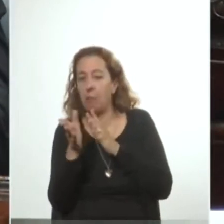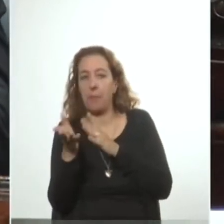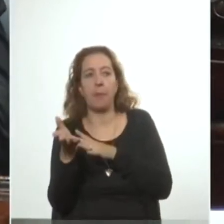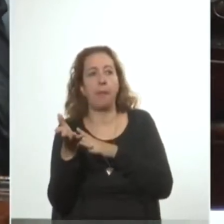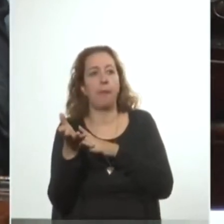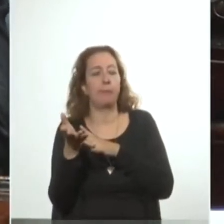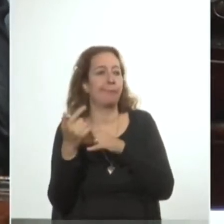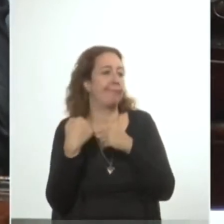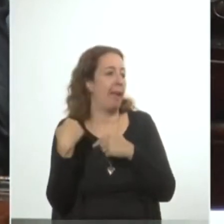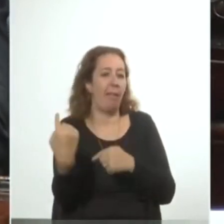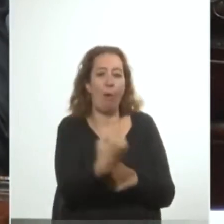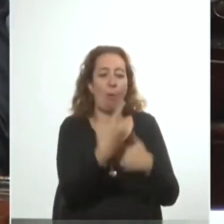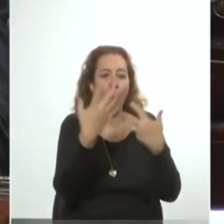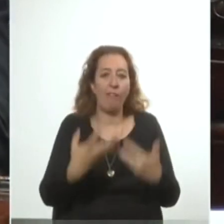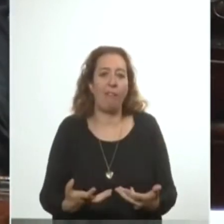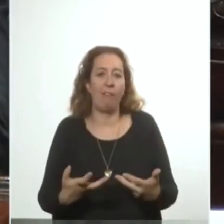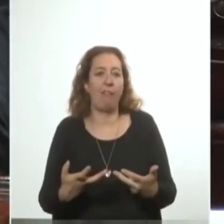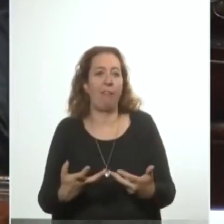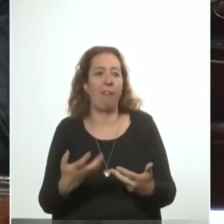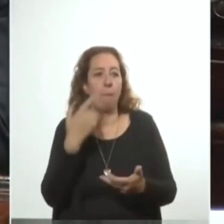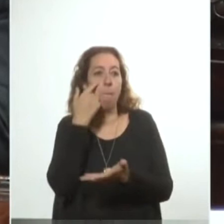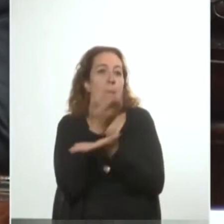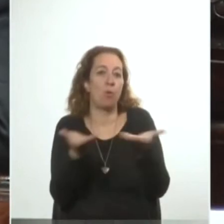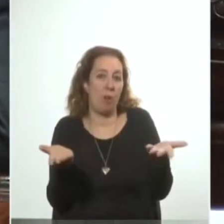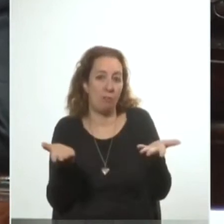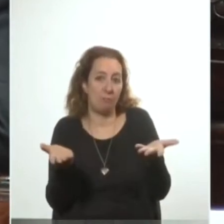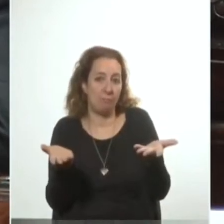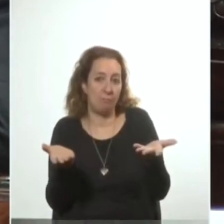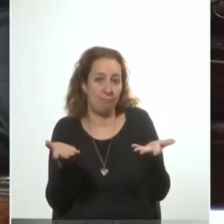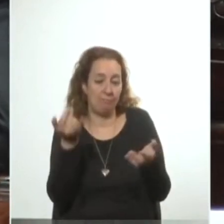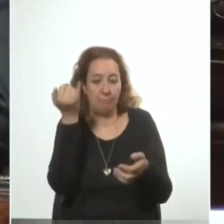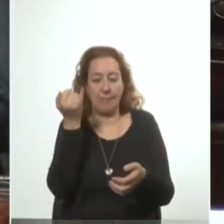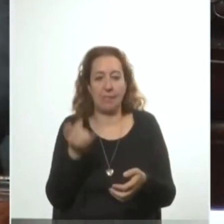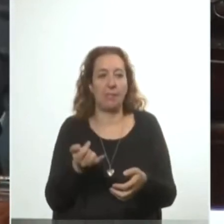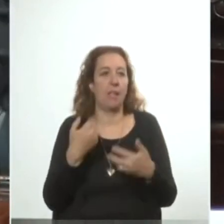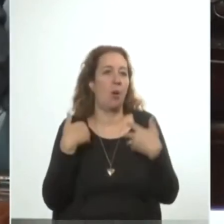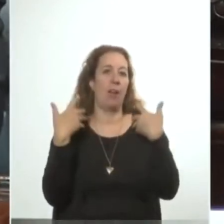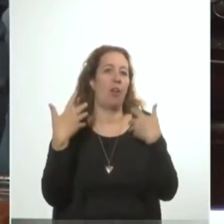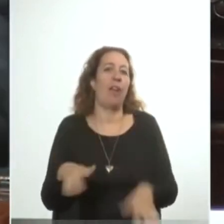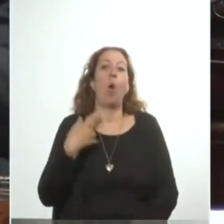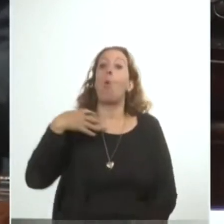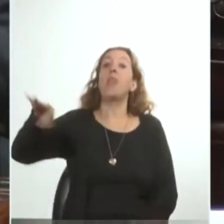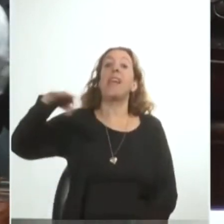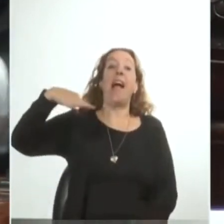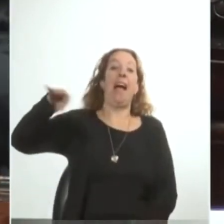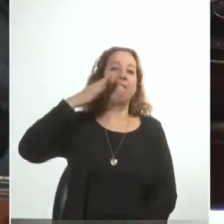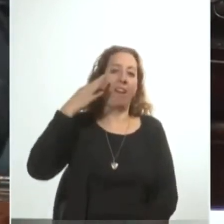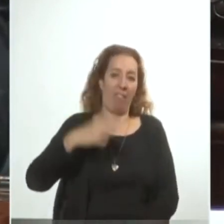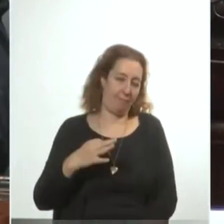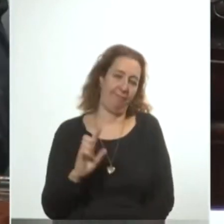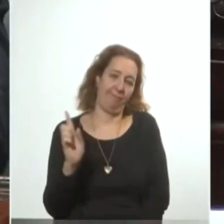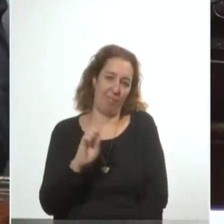quiere poner de relieve sin pretender ser la única verdad. Seguramente la verdad se